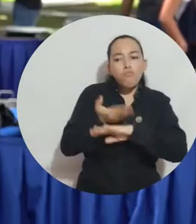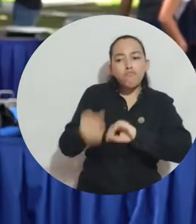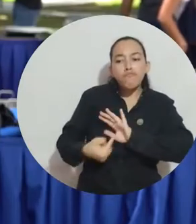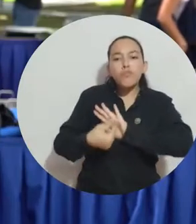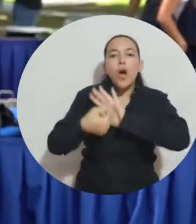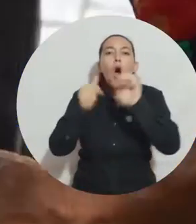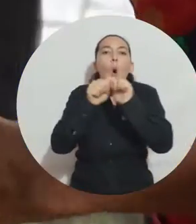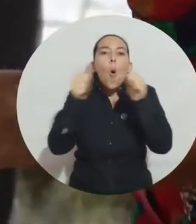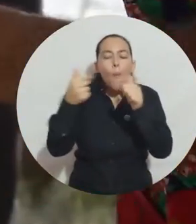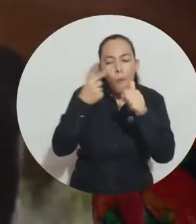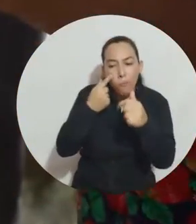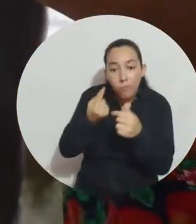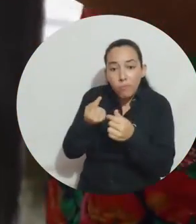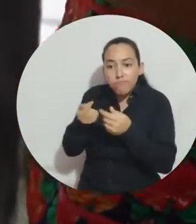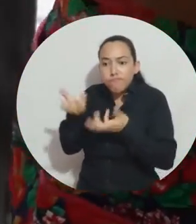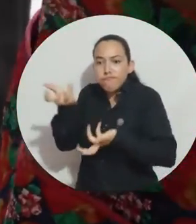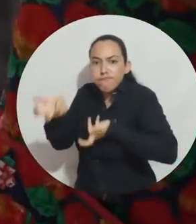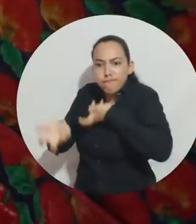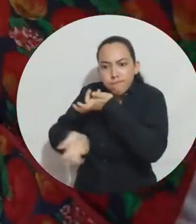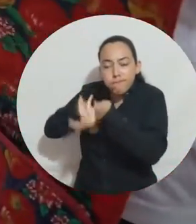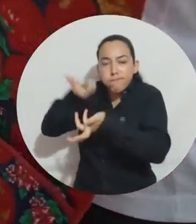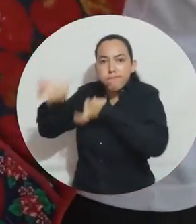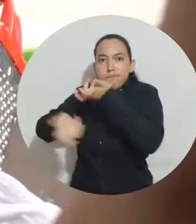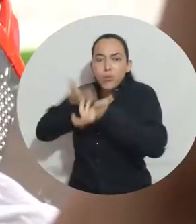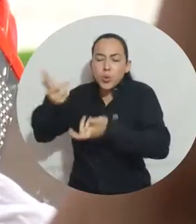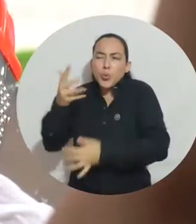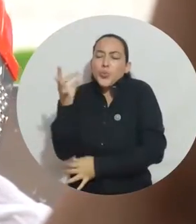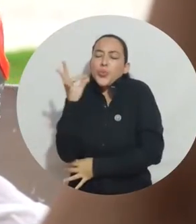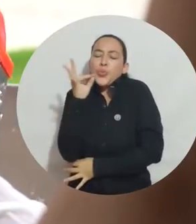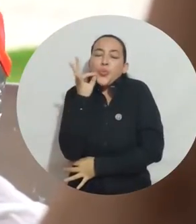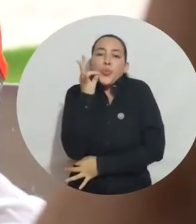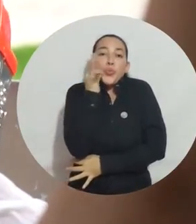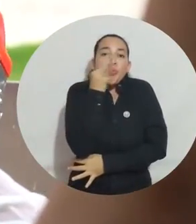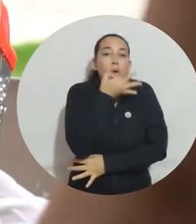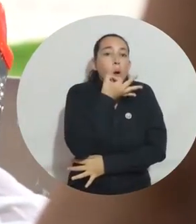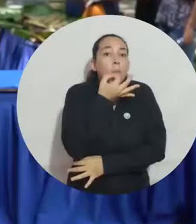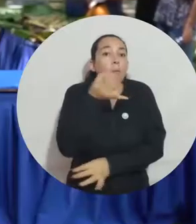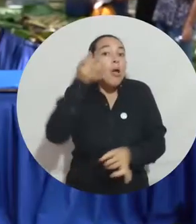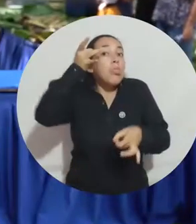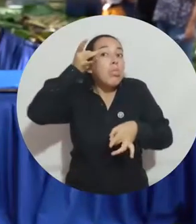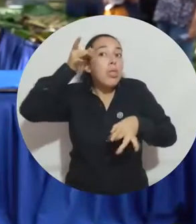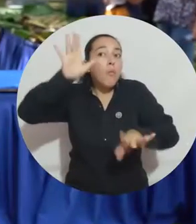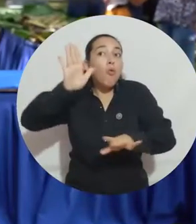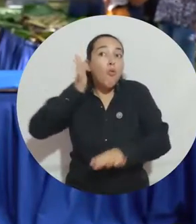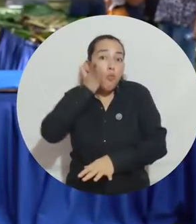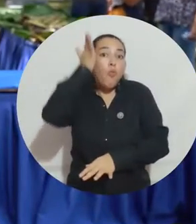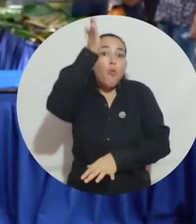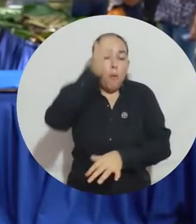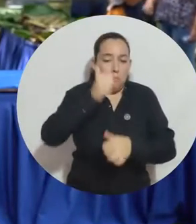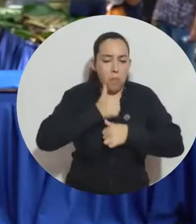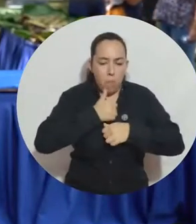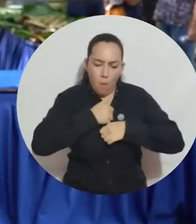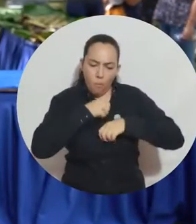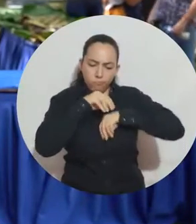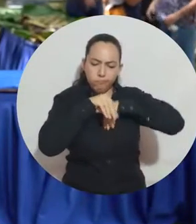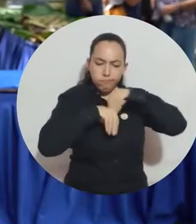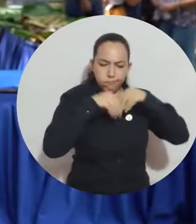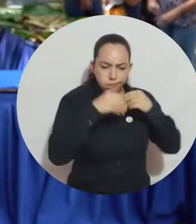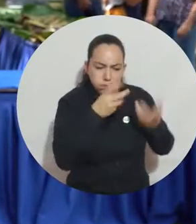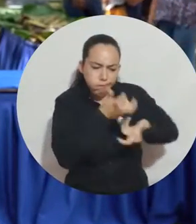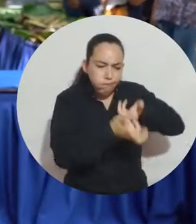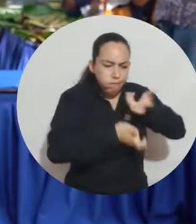mostrarles a ellos cómo se elaboran estos manjares para que alguna vez ellos puedan también